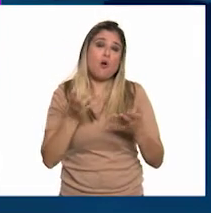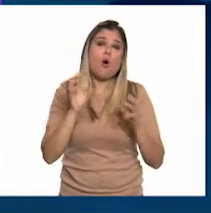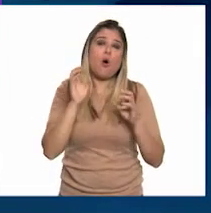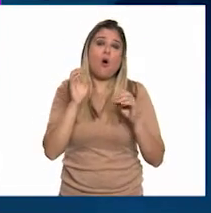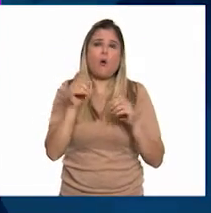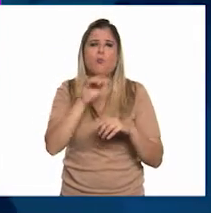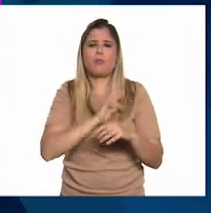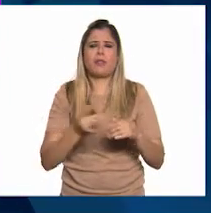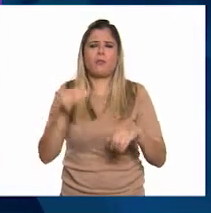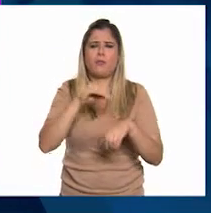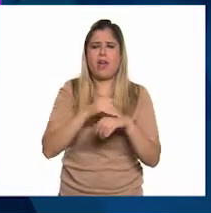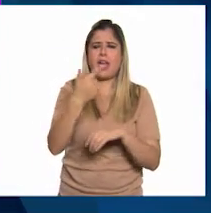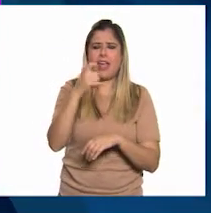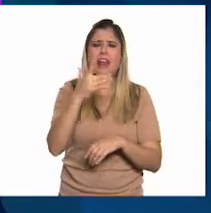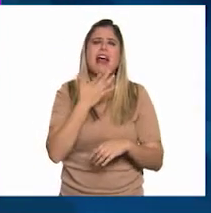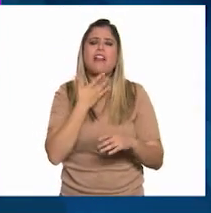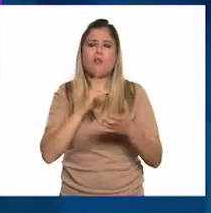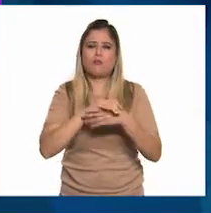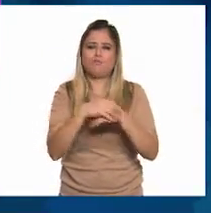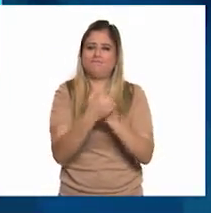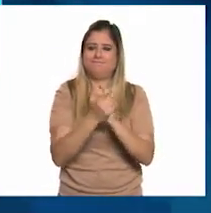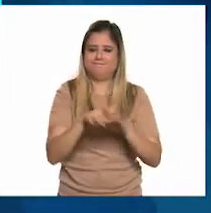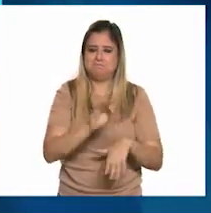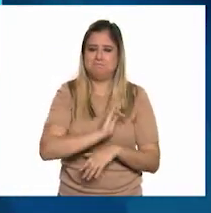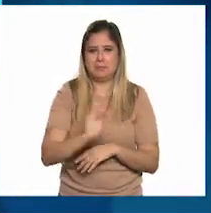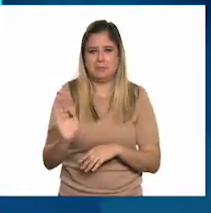desinfectante a base de agua y alcohol.